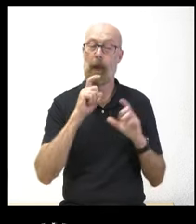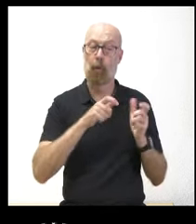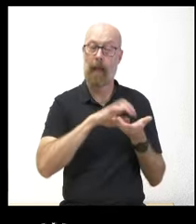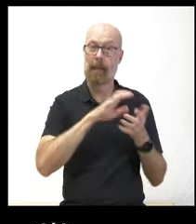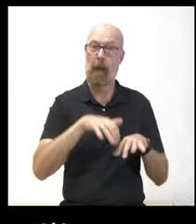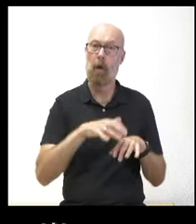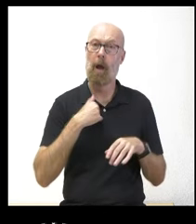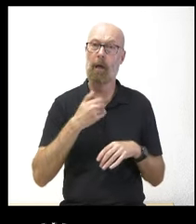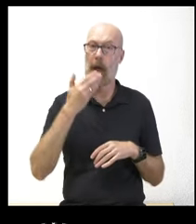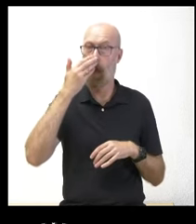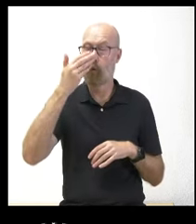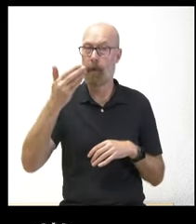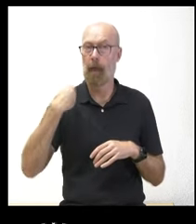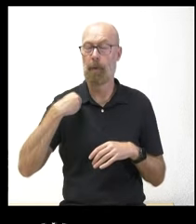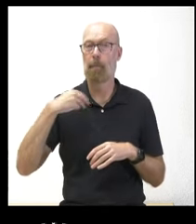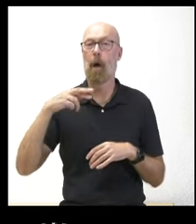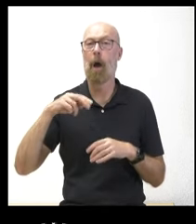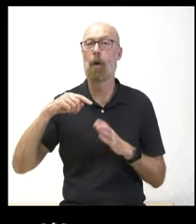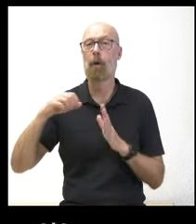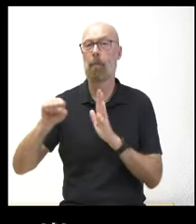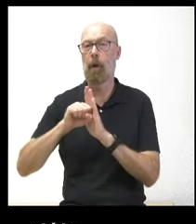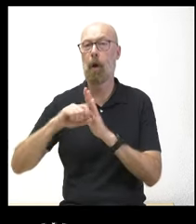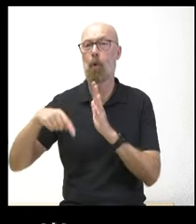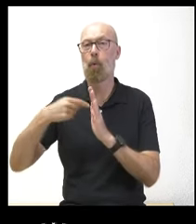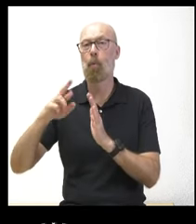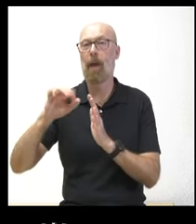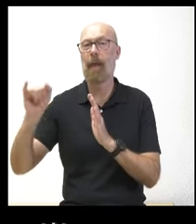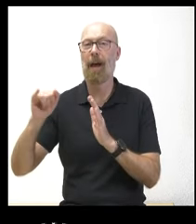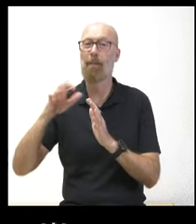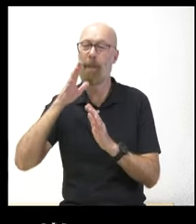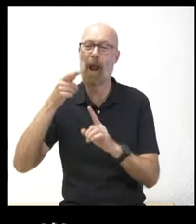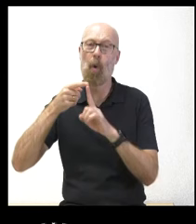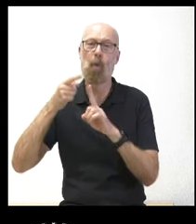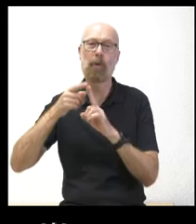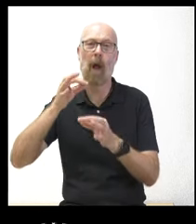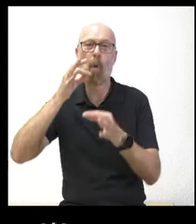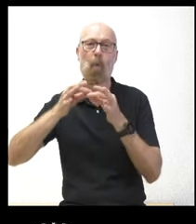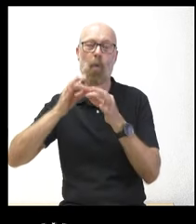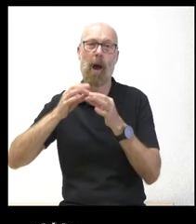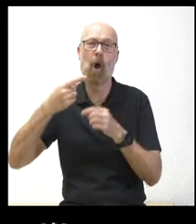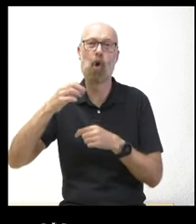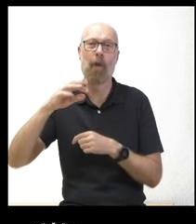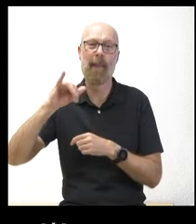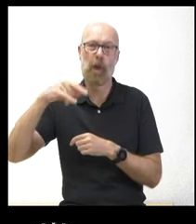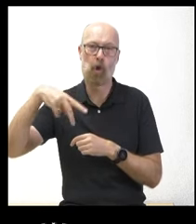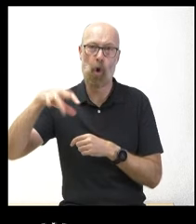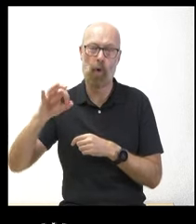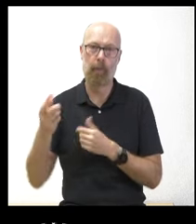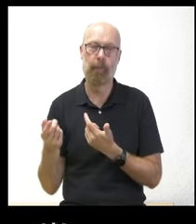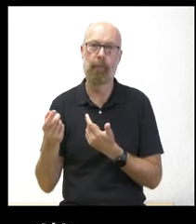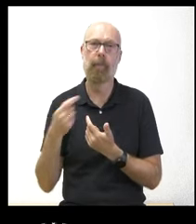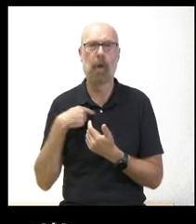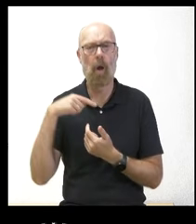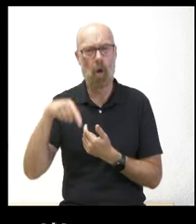autorizado a la de Orueda a utilizar la UBA Gordillo hoy concretamente el PSOE de Conferrada insta a la